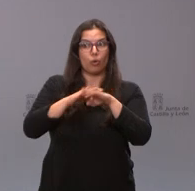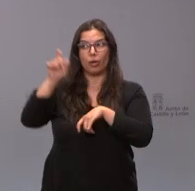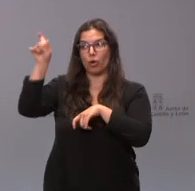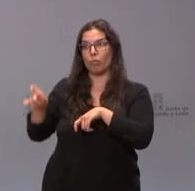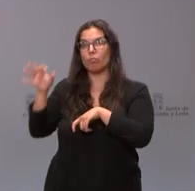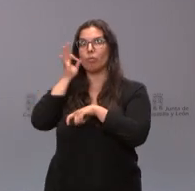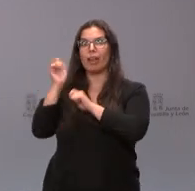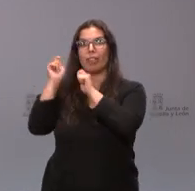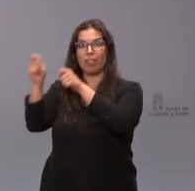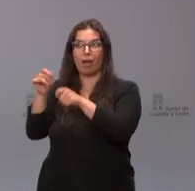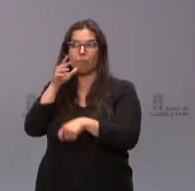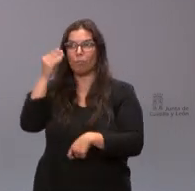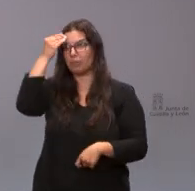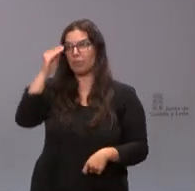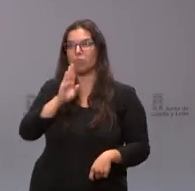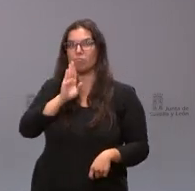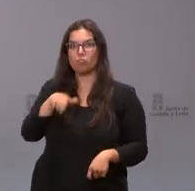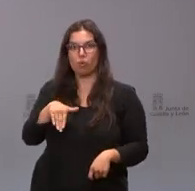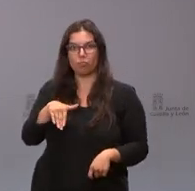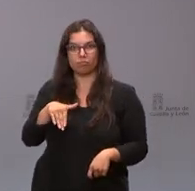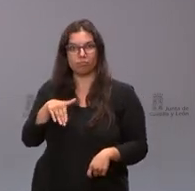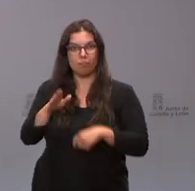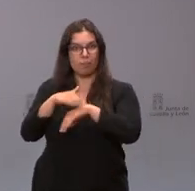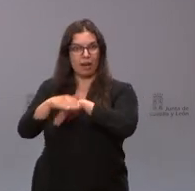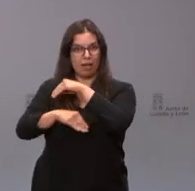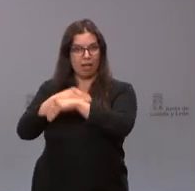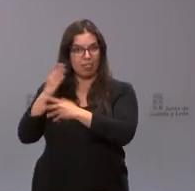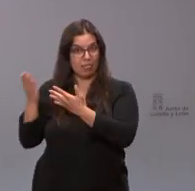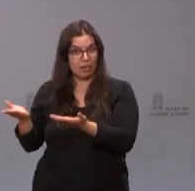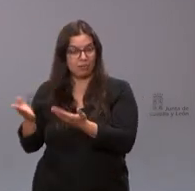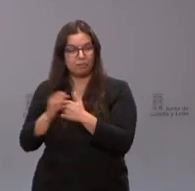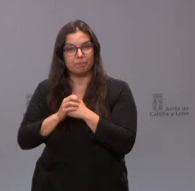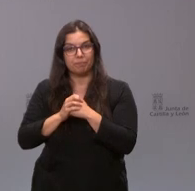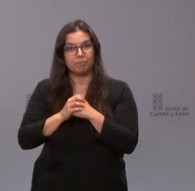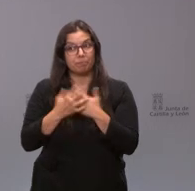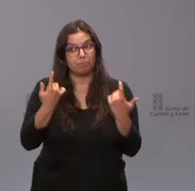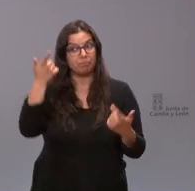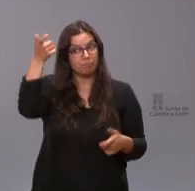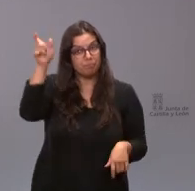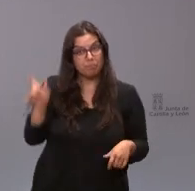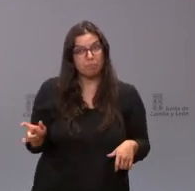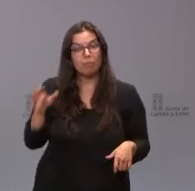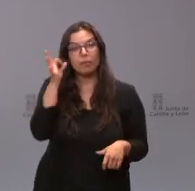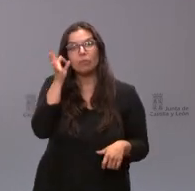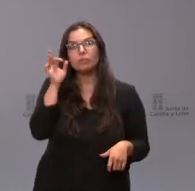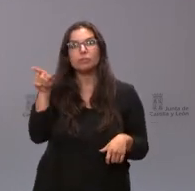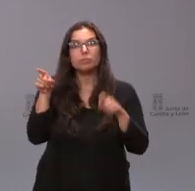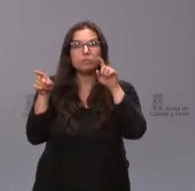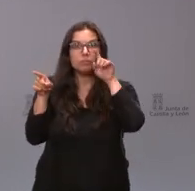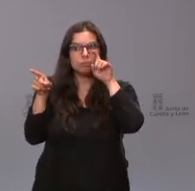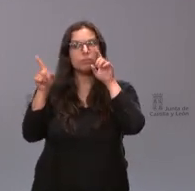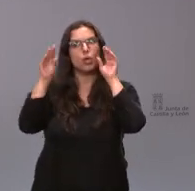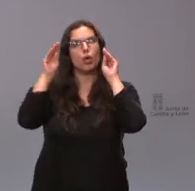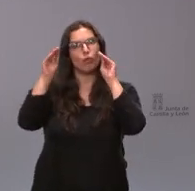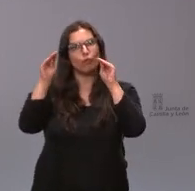apropiada para hacerlo de hecho es una persona que tiene una formación muy